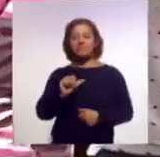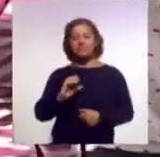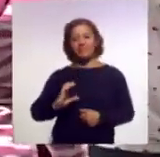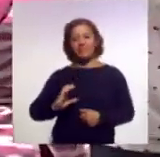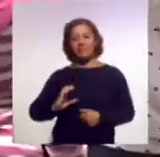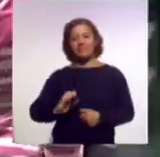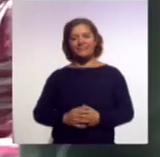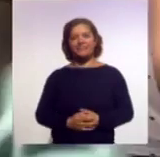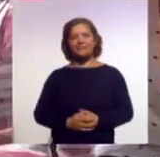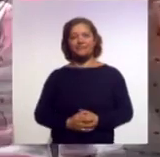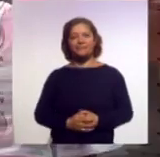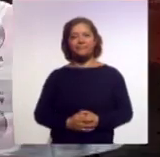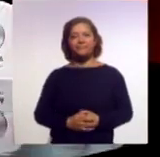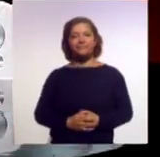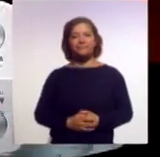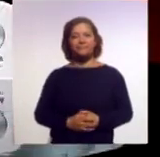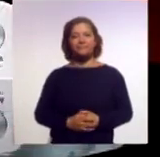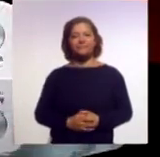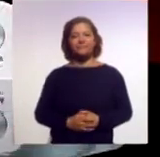Corona.